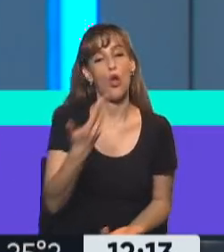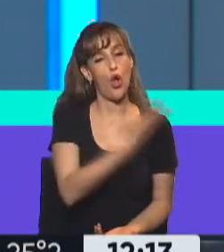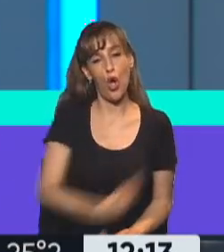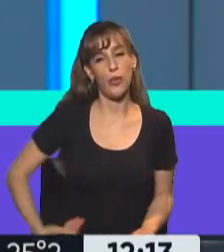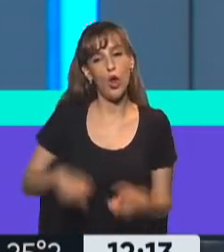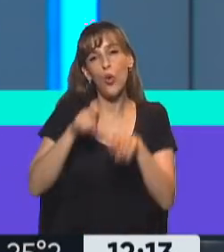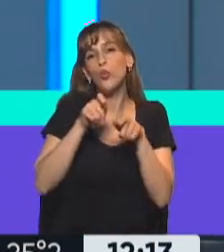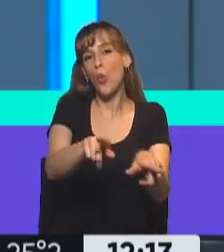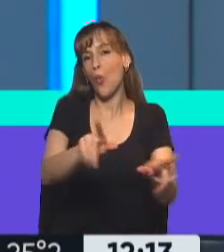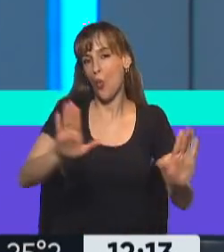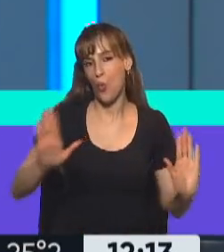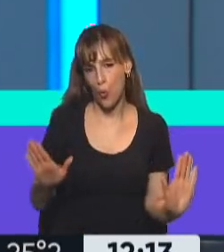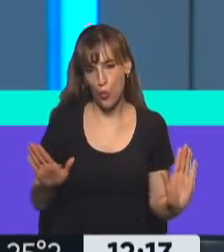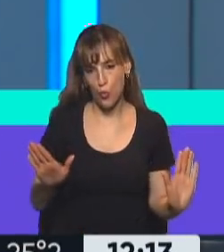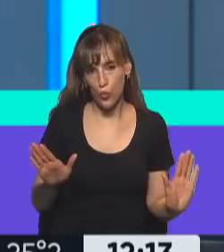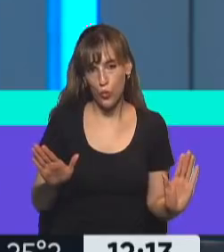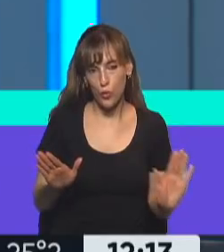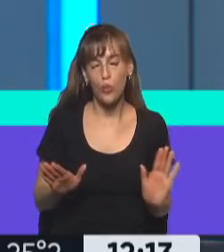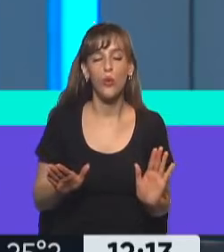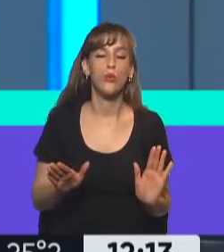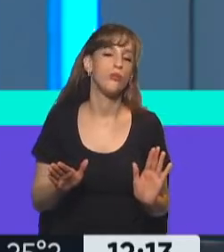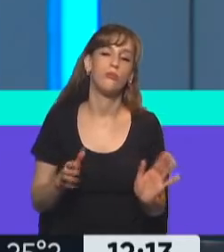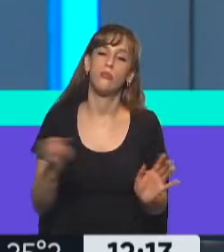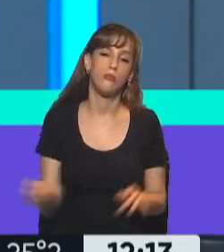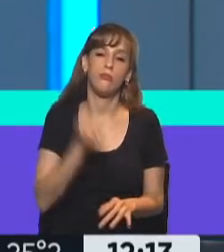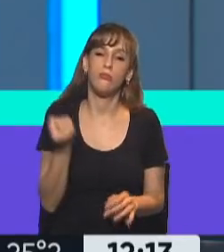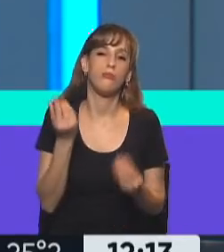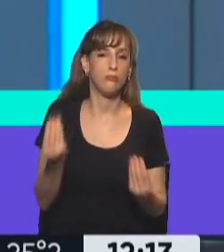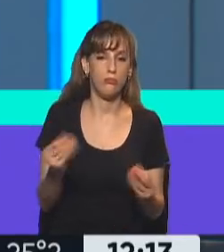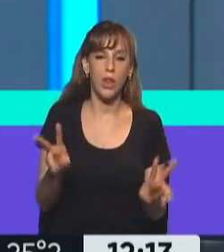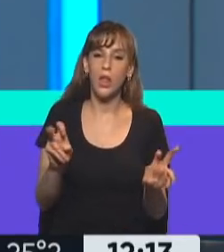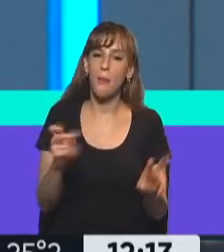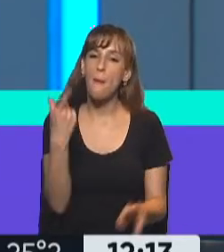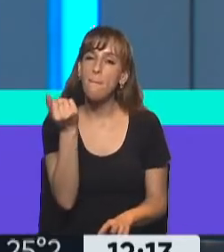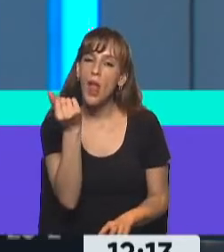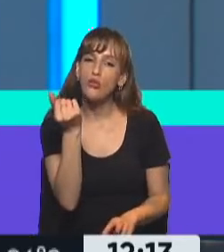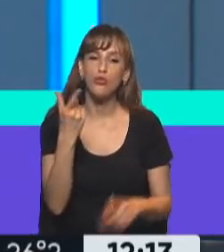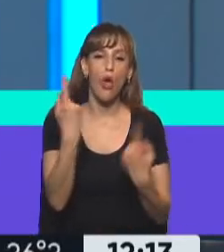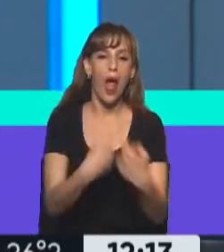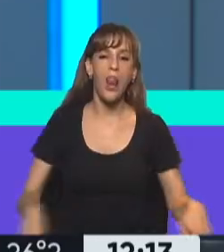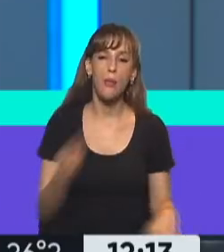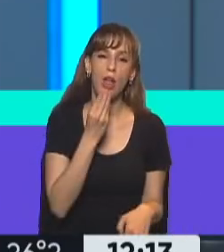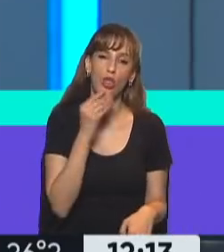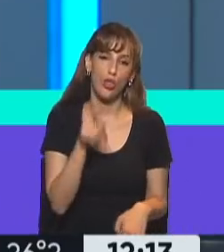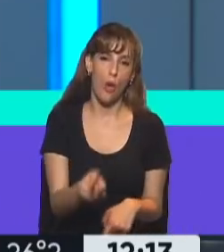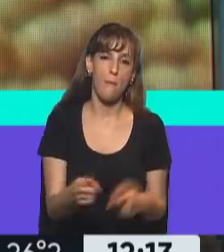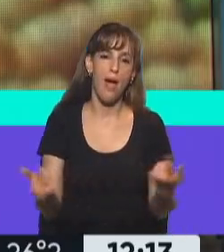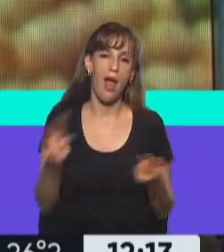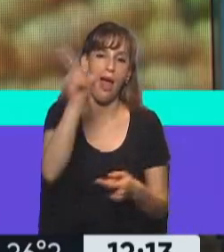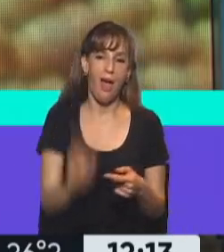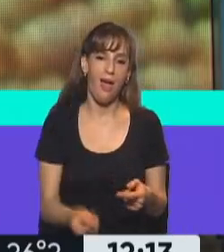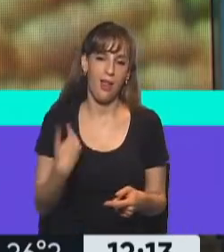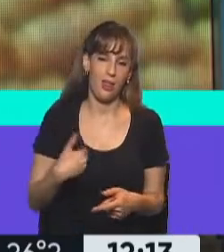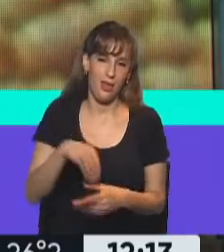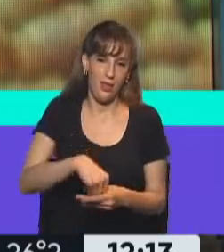los intereses de ellos, la ganancia que le va a caer a ellos, lo que está en juego es el tema del precio de los alimentos para el consumo interno. Sí, bueno, pero hay